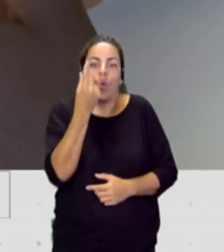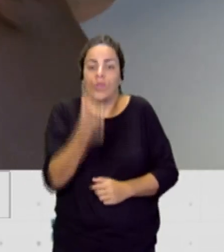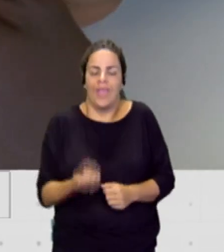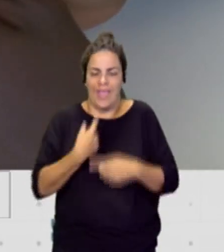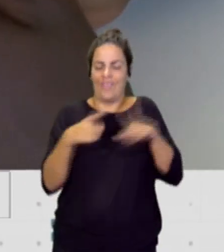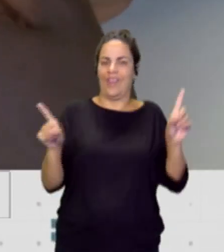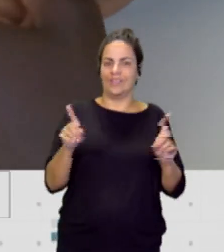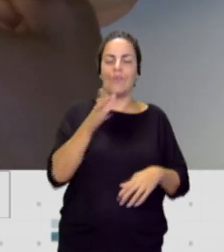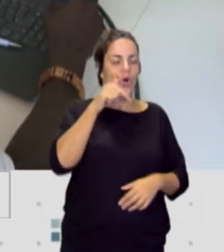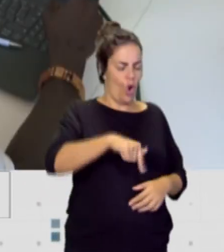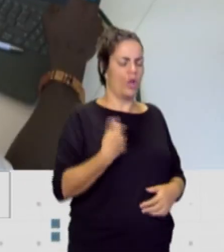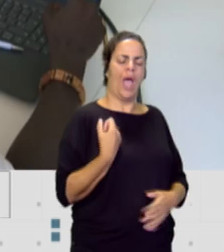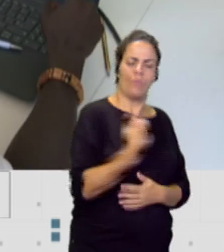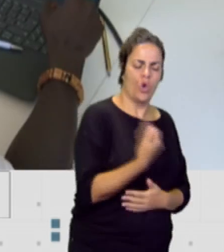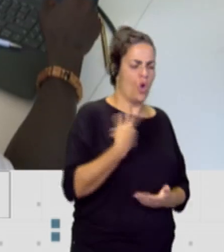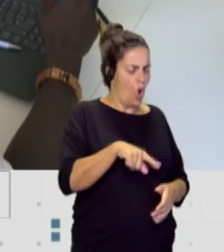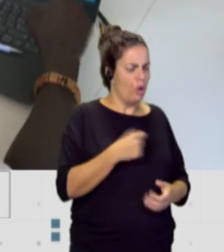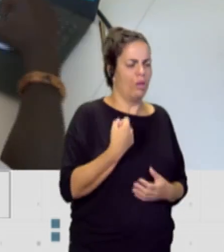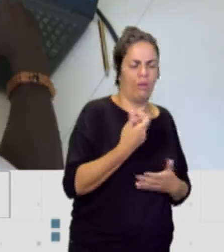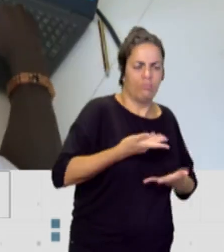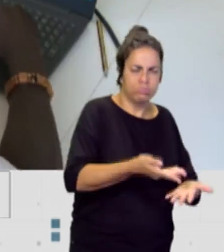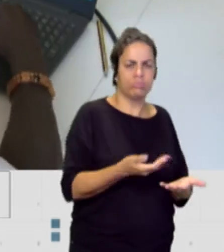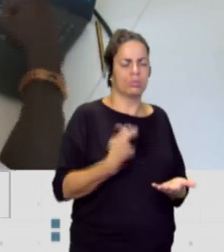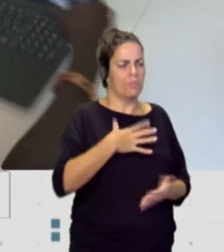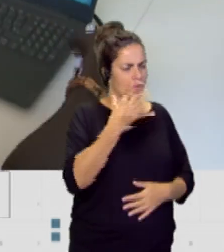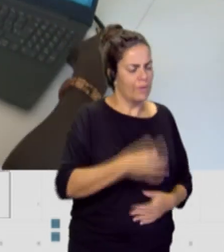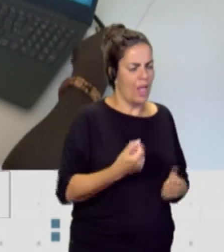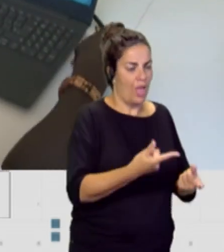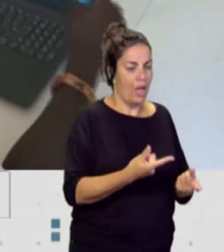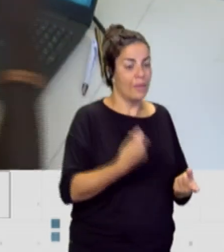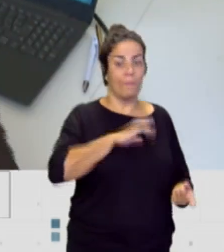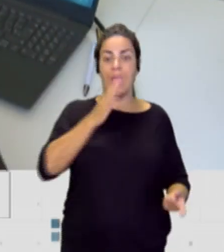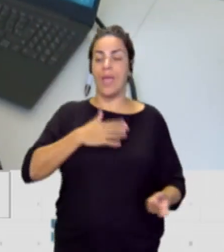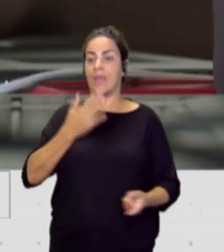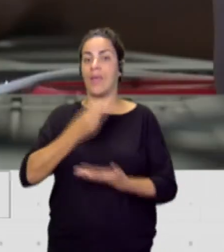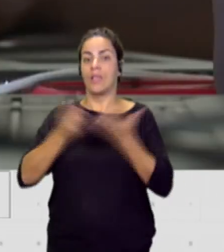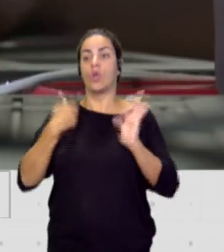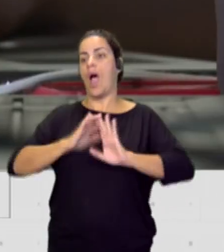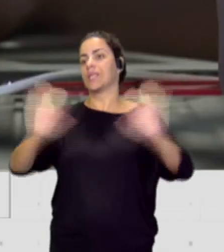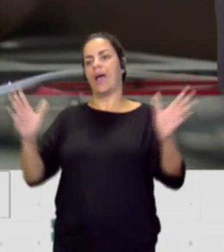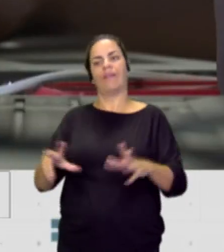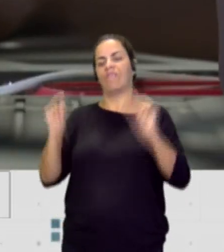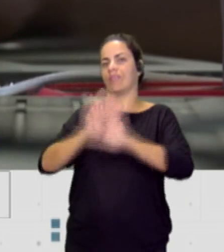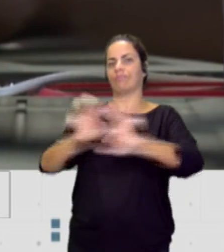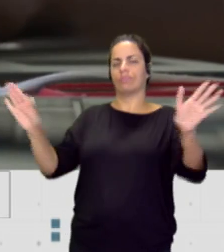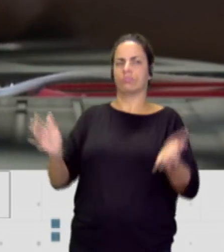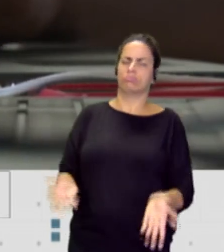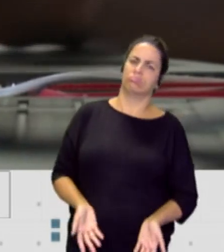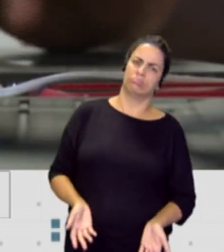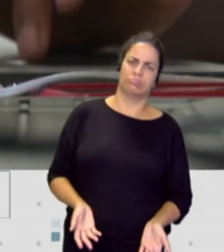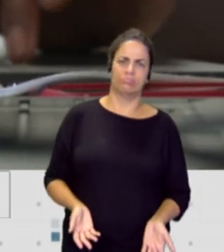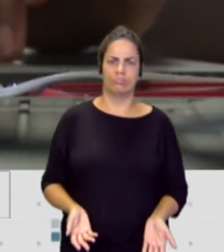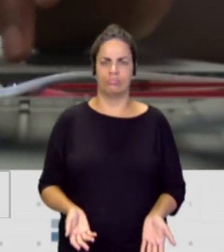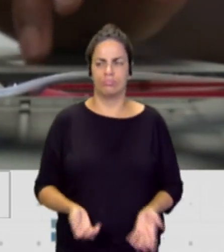tienes una posibilidad que se te corta de un día para otro. También está con nosotros, sí, también está con nosotros